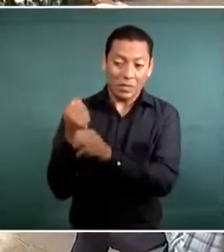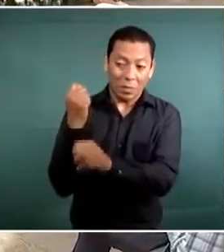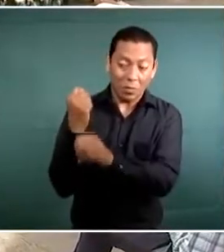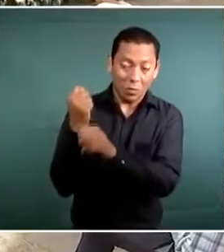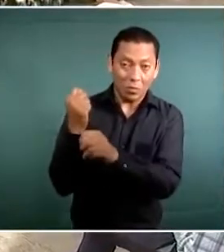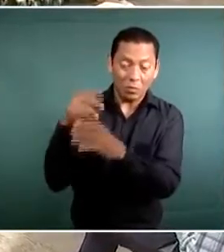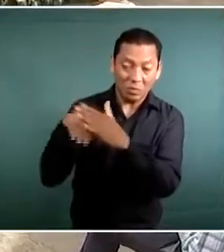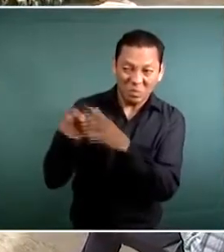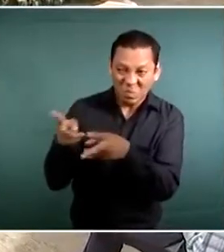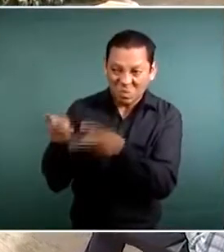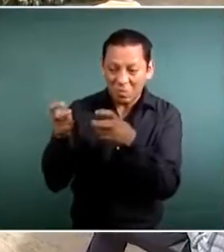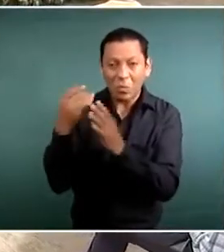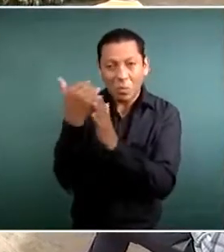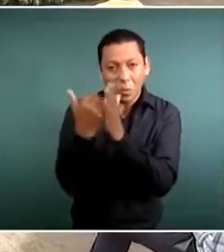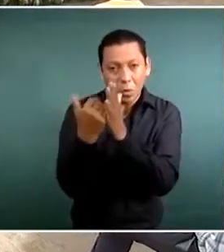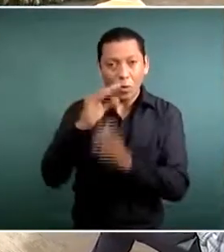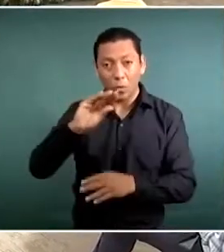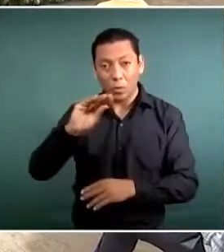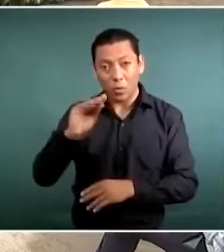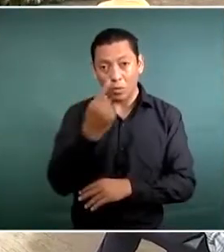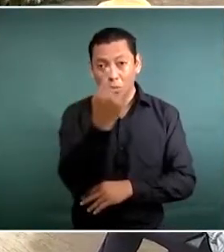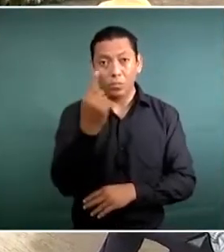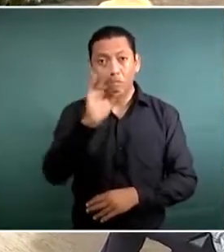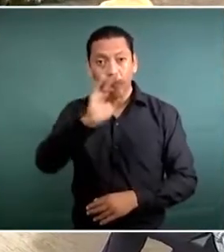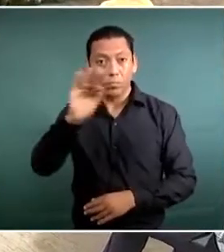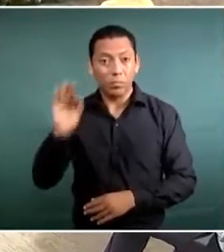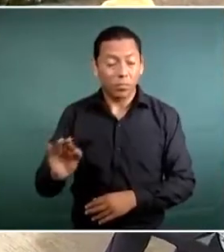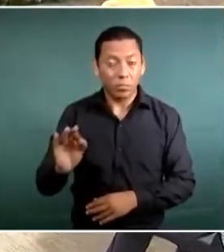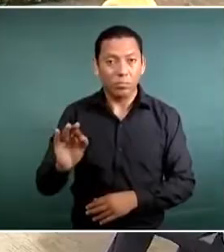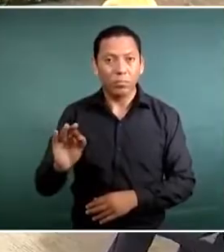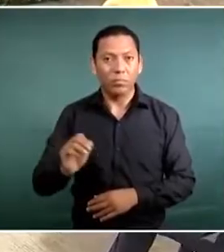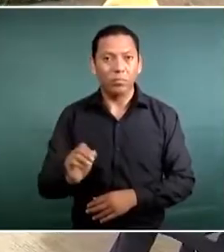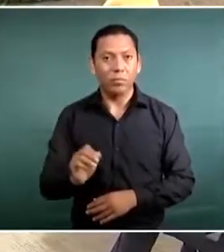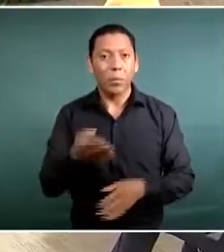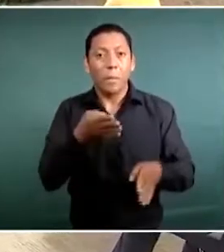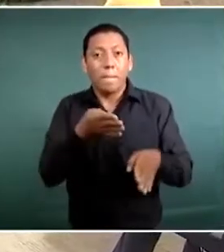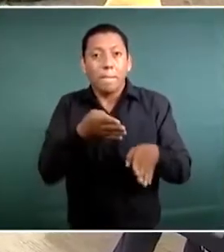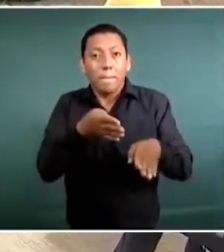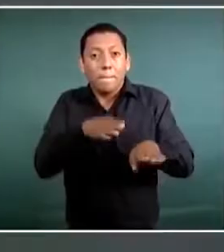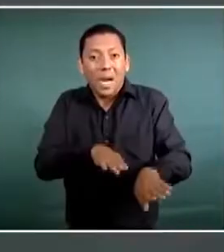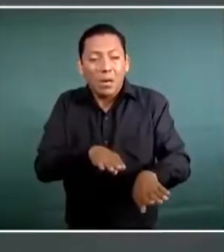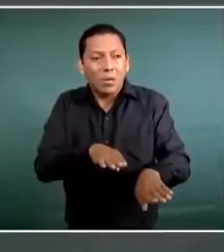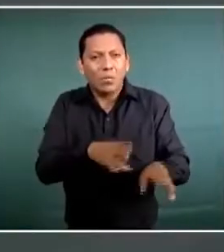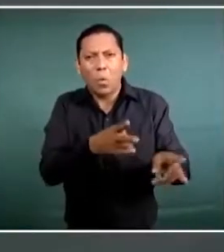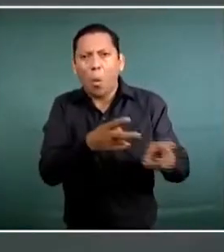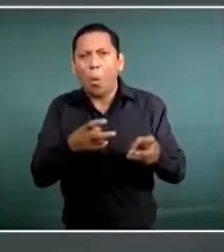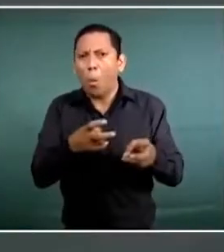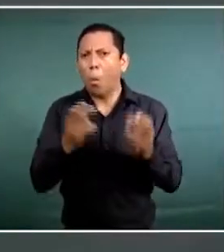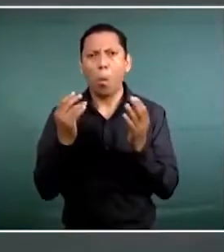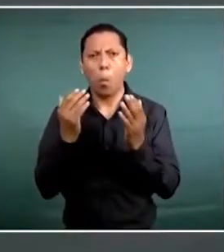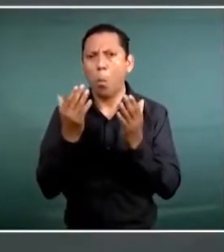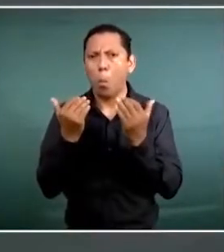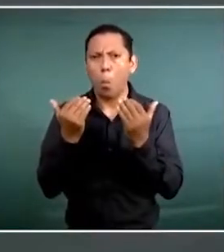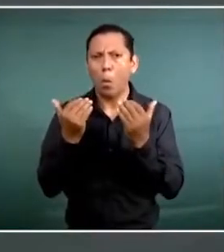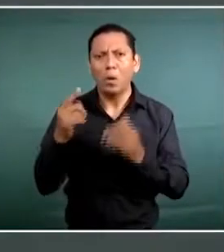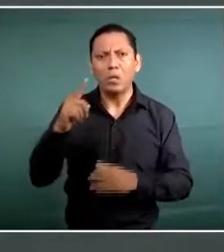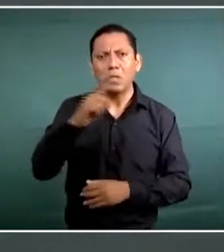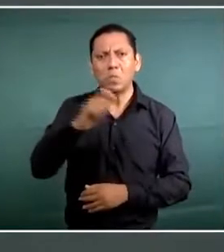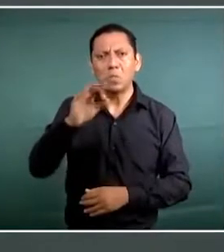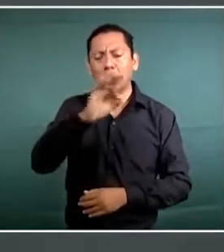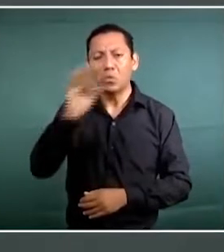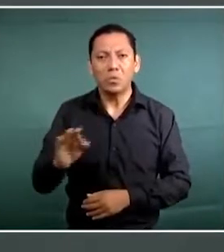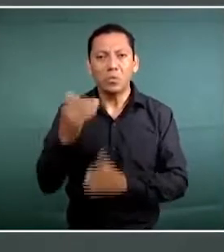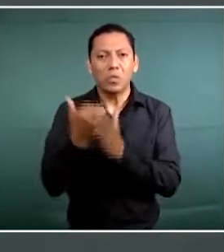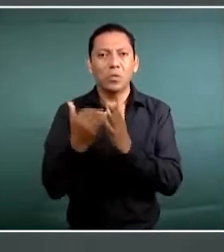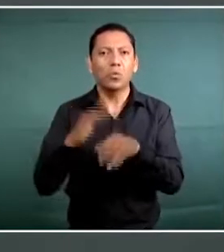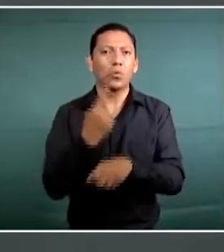menos un 91 por ciento, y el robo a bancos que no se nos ha dado tenemos un 100 por ciento menos, porque el